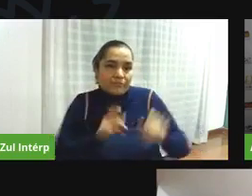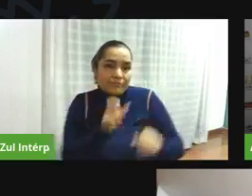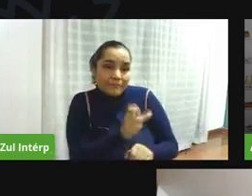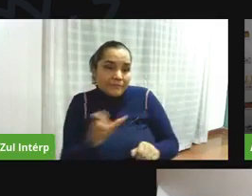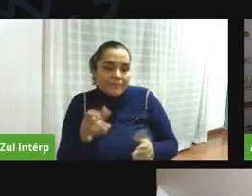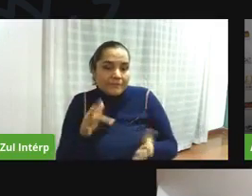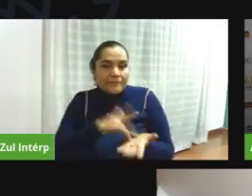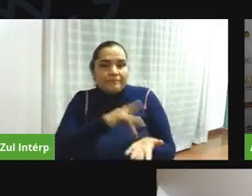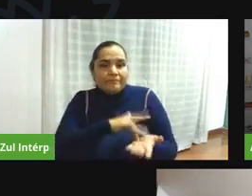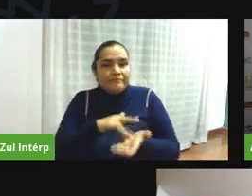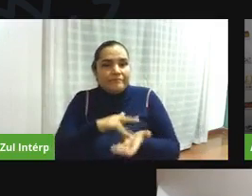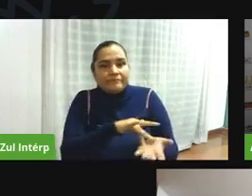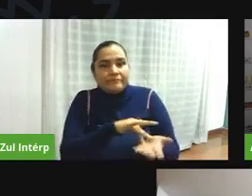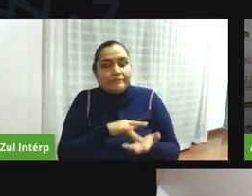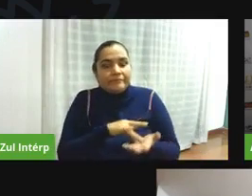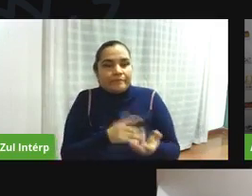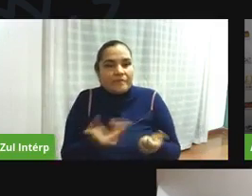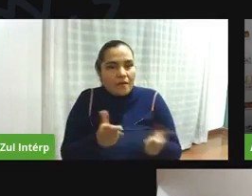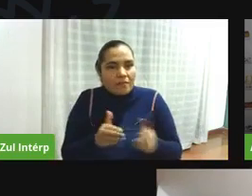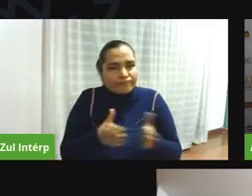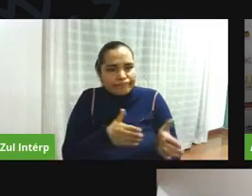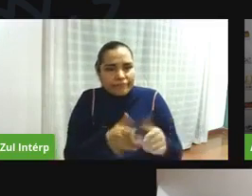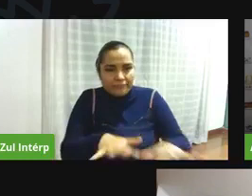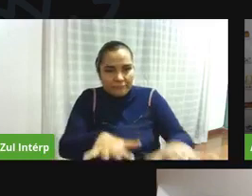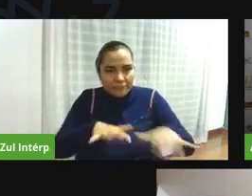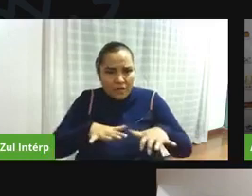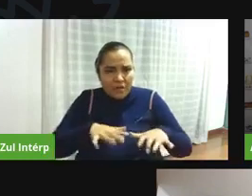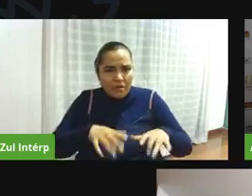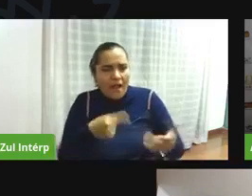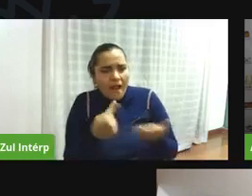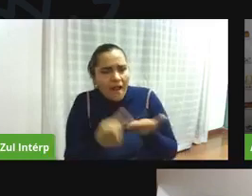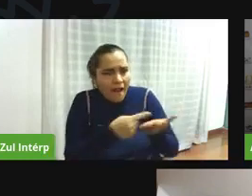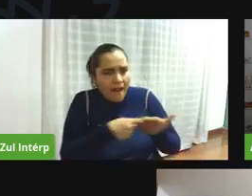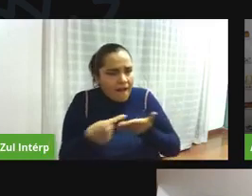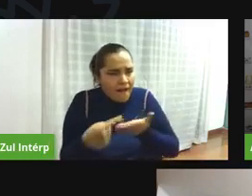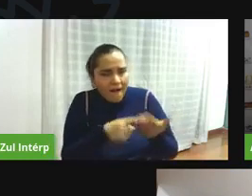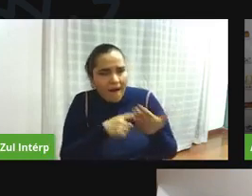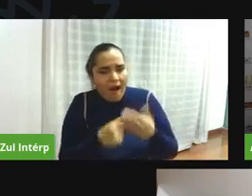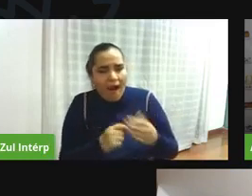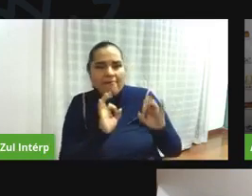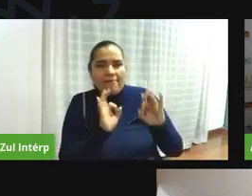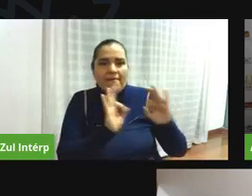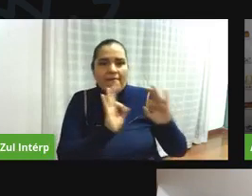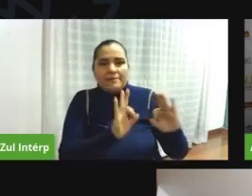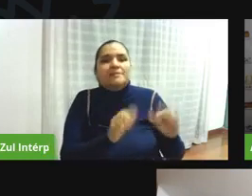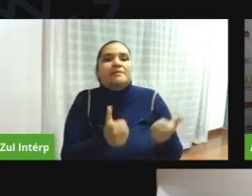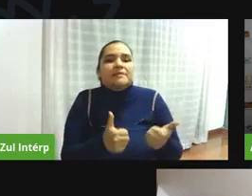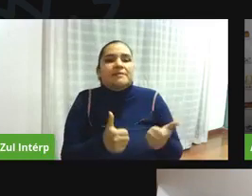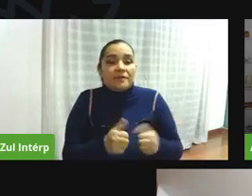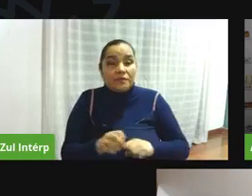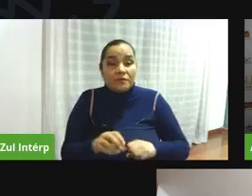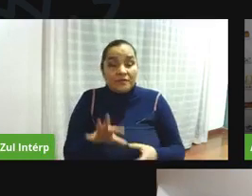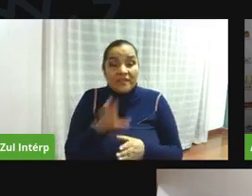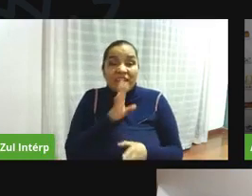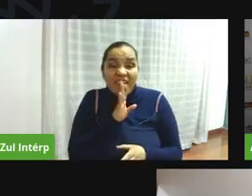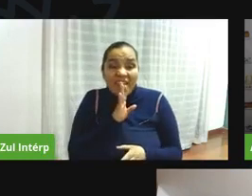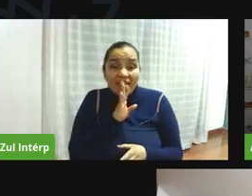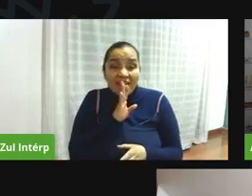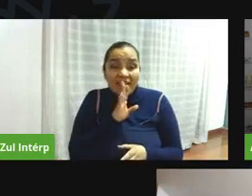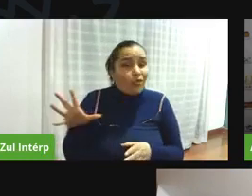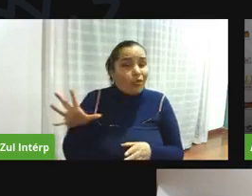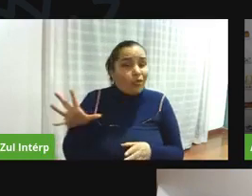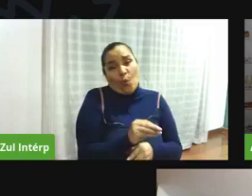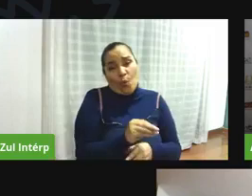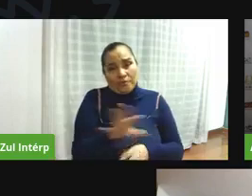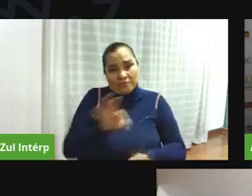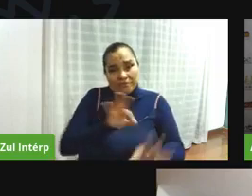funcionen que la asamblea del IBERI funcione ayuda a trabajar porque la acción comunal no son sólo los que van a elegir es la asamblea es el barrio es el contexto